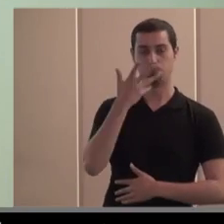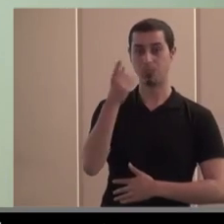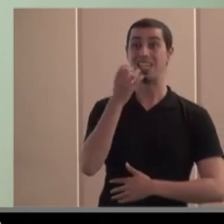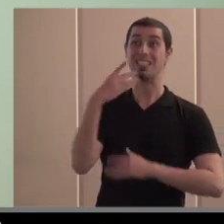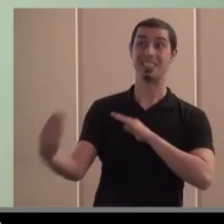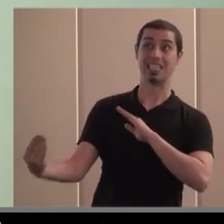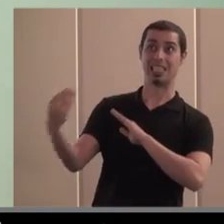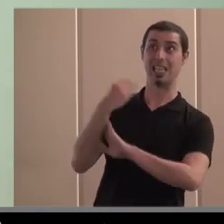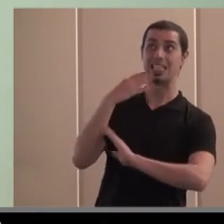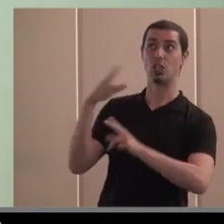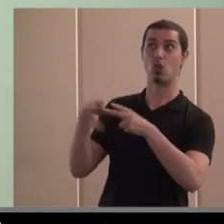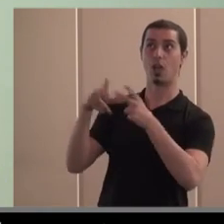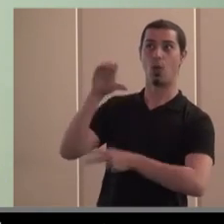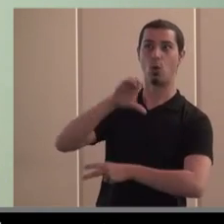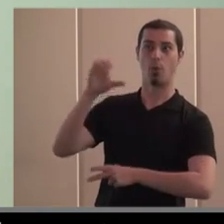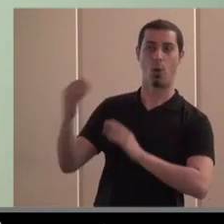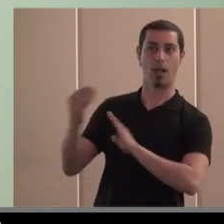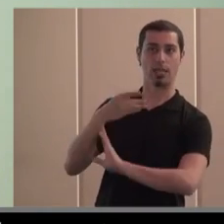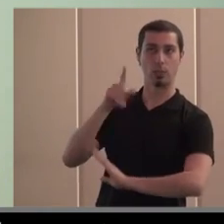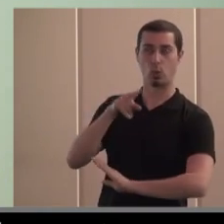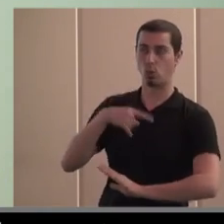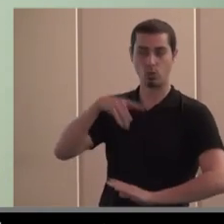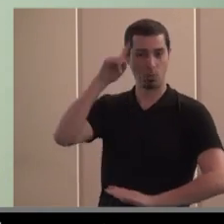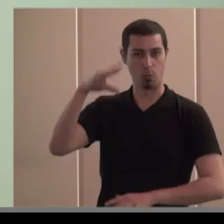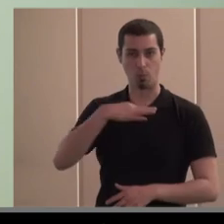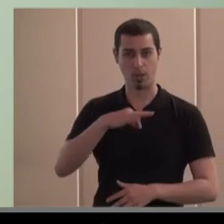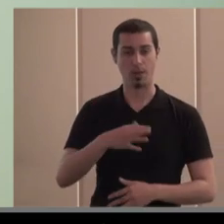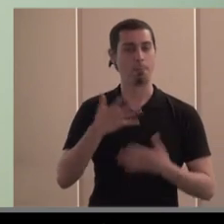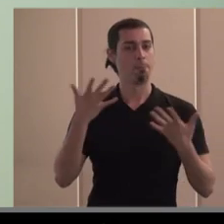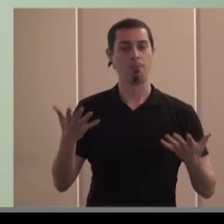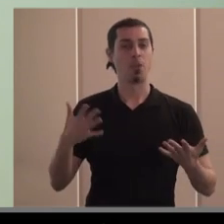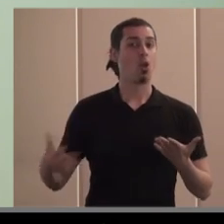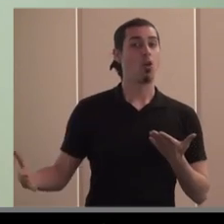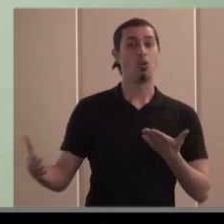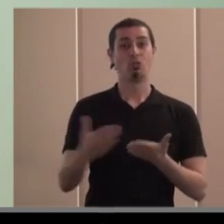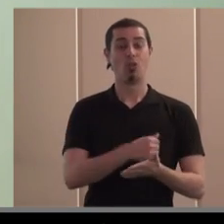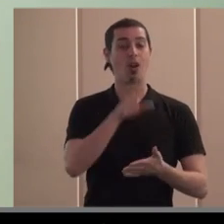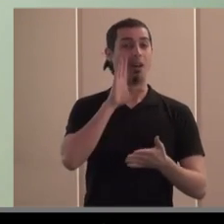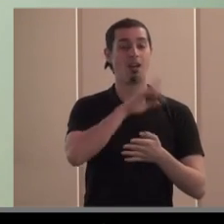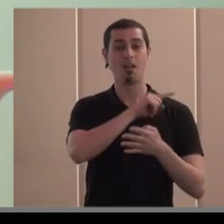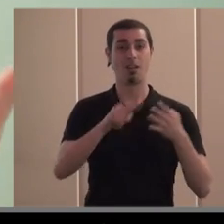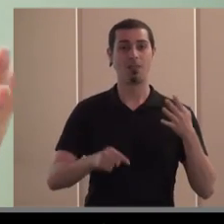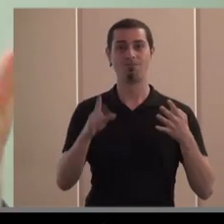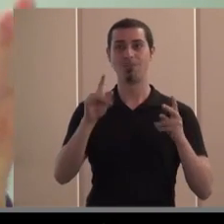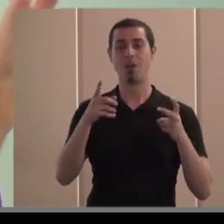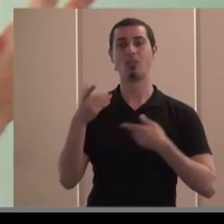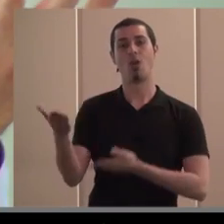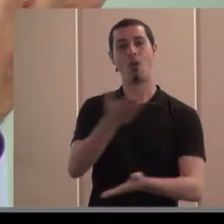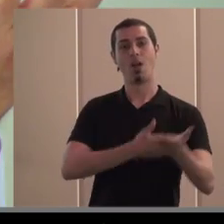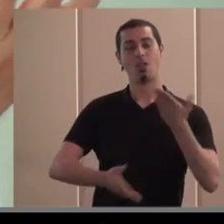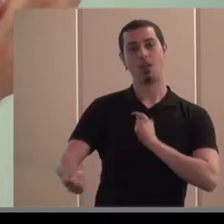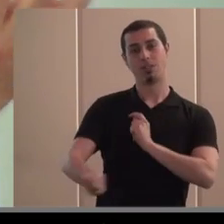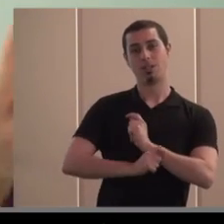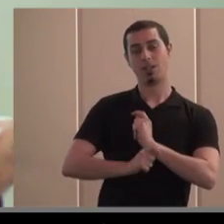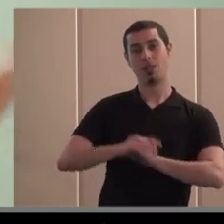con el Fondo Social Europeo pero bueno puede ser en fin todo eso son nuevos paternariados nuevas colaboraciones estratégicas